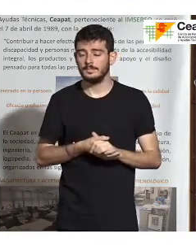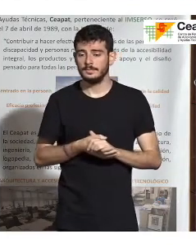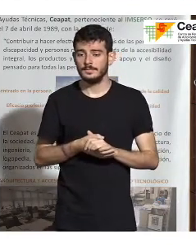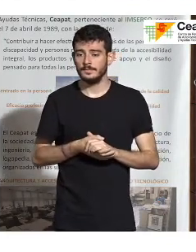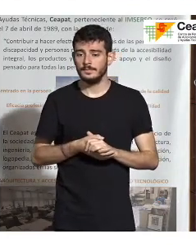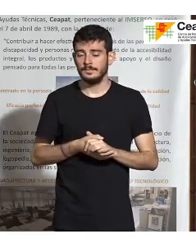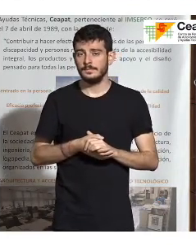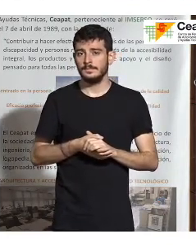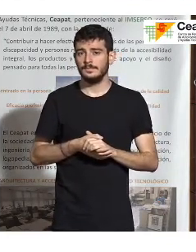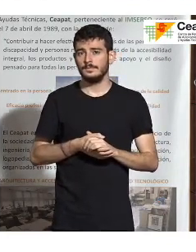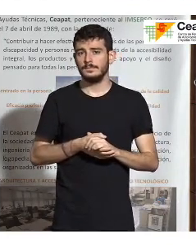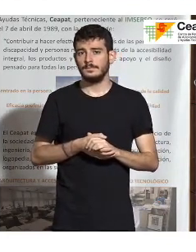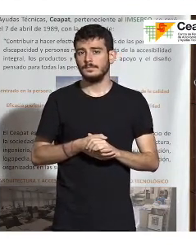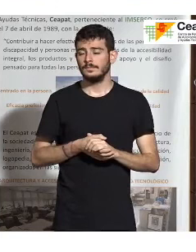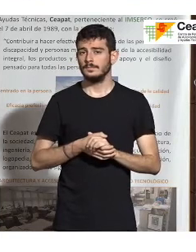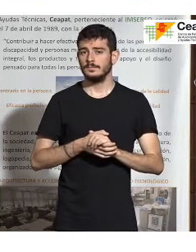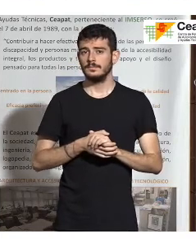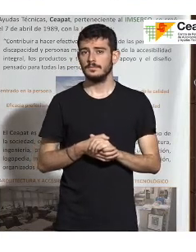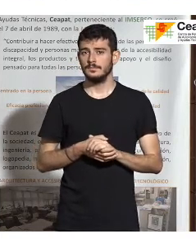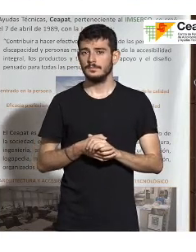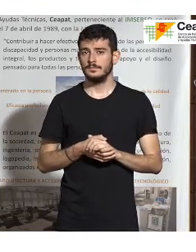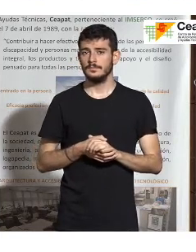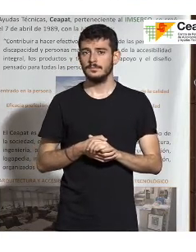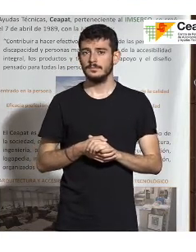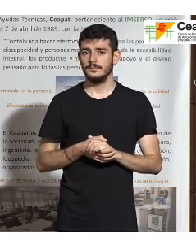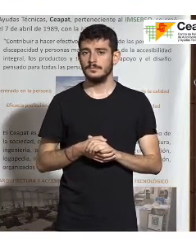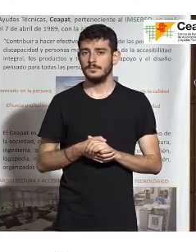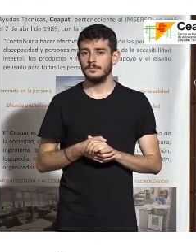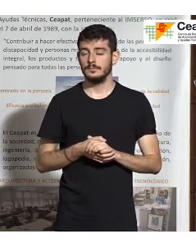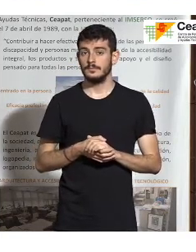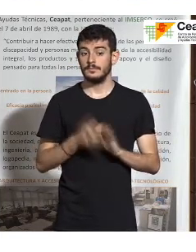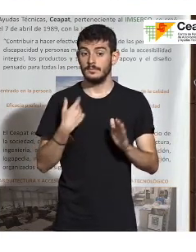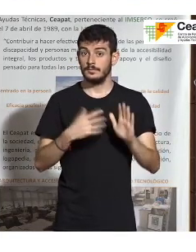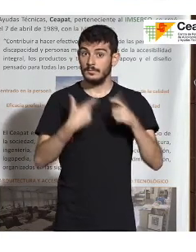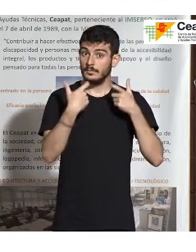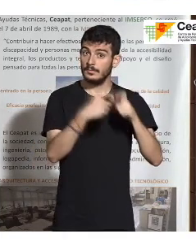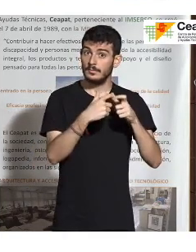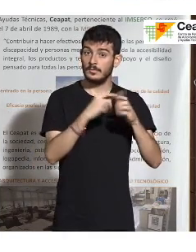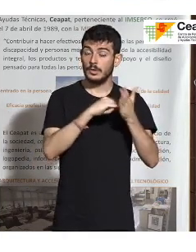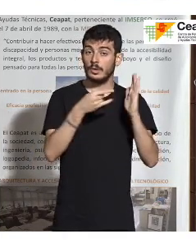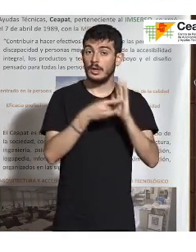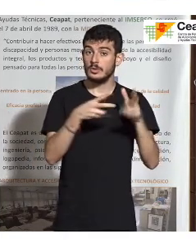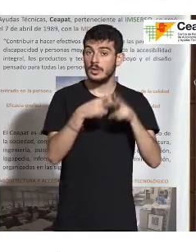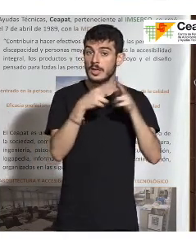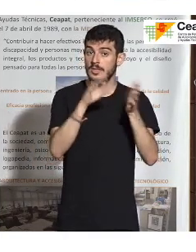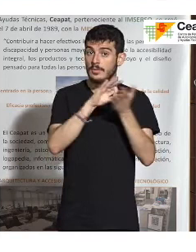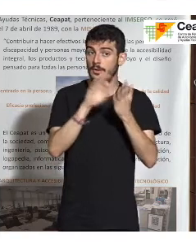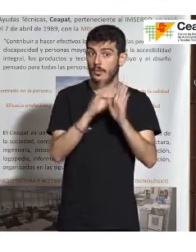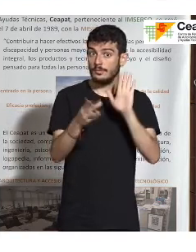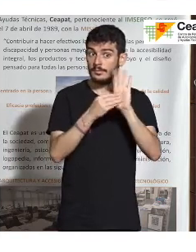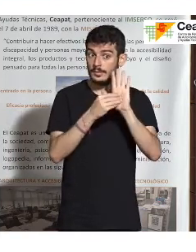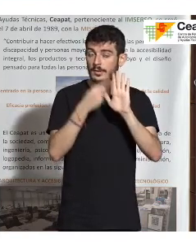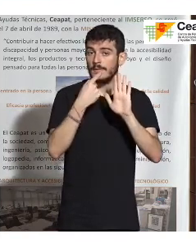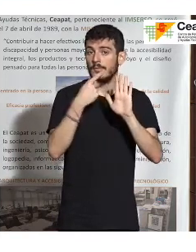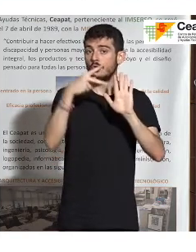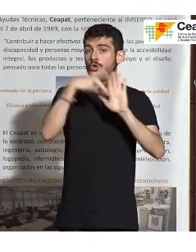comentar que, bueno, que el primer, como lo he puesto dentro del apartado de tecnología asociado al servicio, lo primero que se ha marcado en la norma